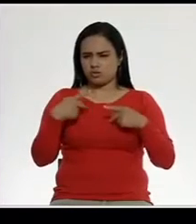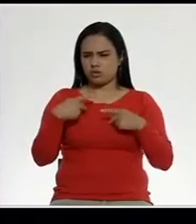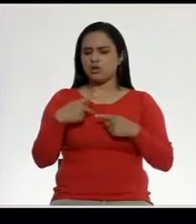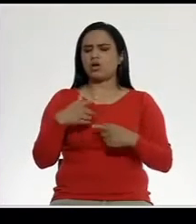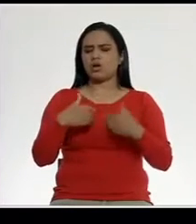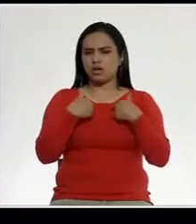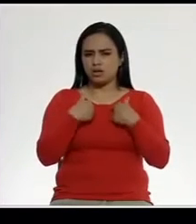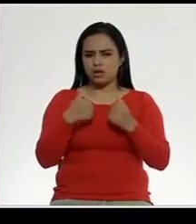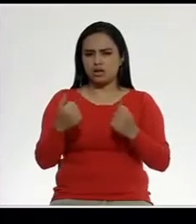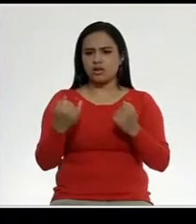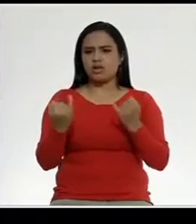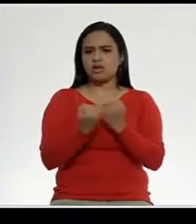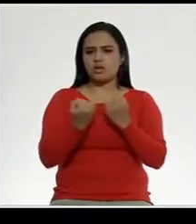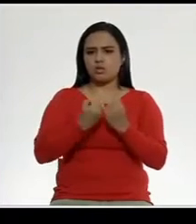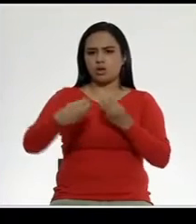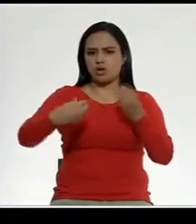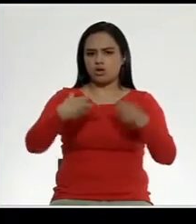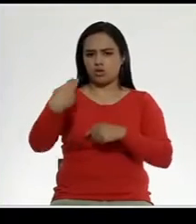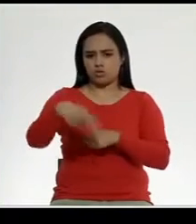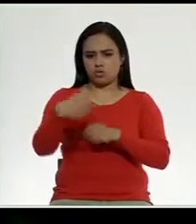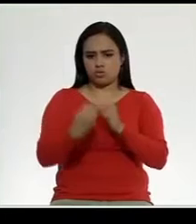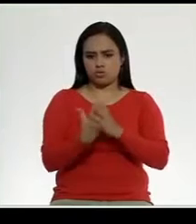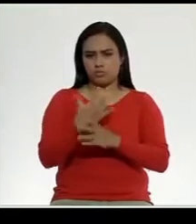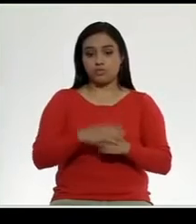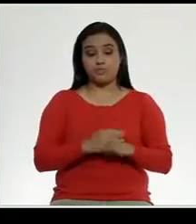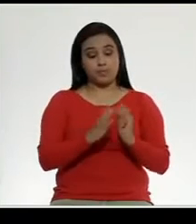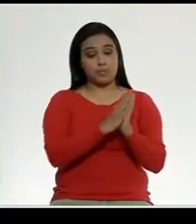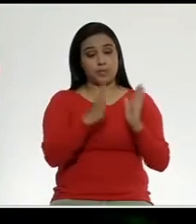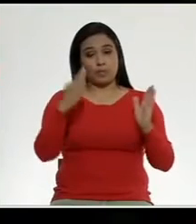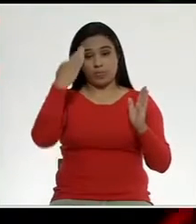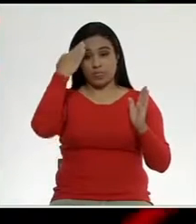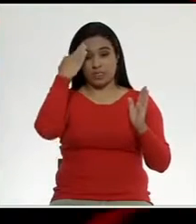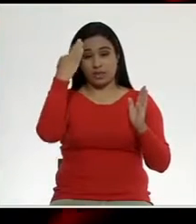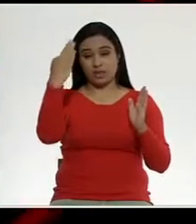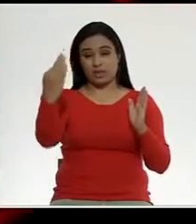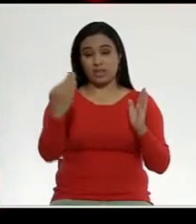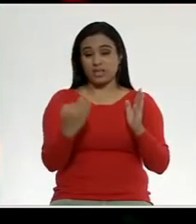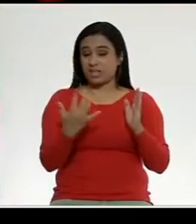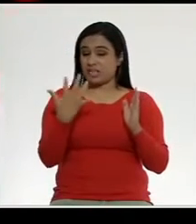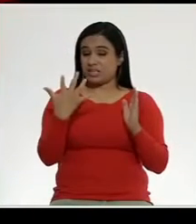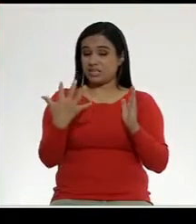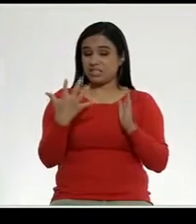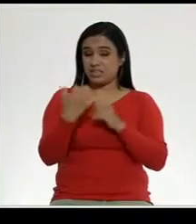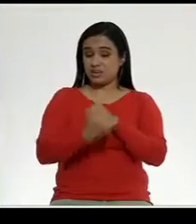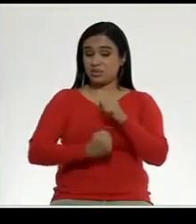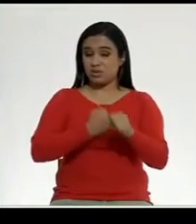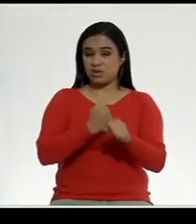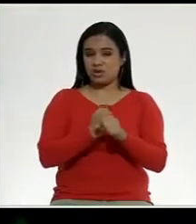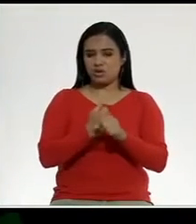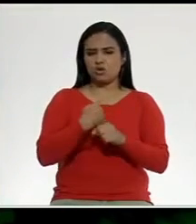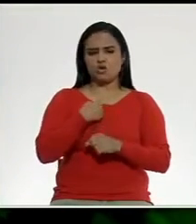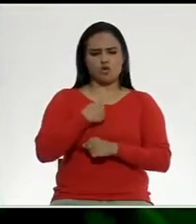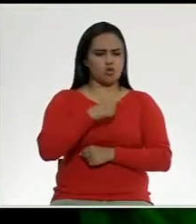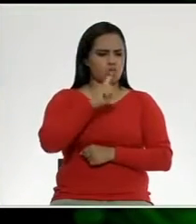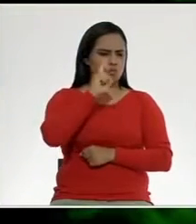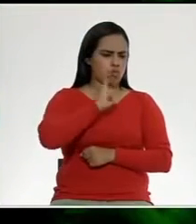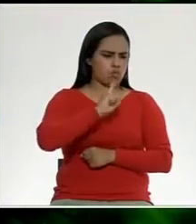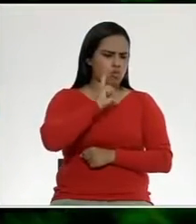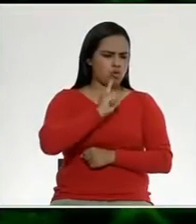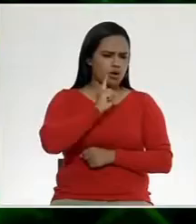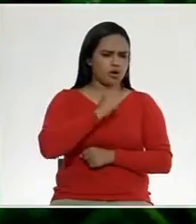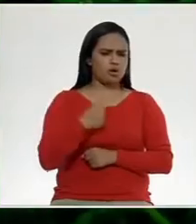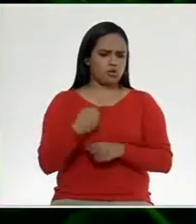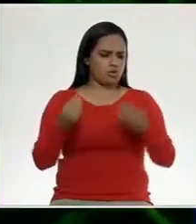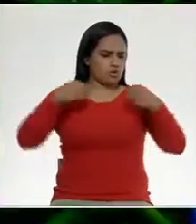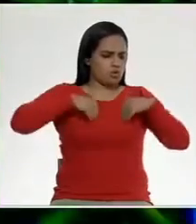también me empezaron a hablar con mis pronombres. Sí tuve una fase como a los cinco años en los que dije, bueno, soy una niña, entonces me voy a poner